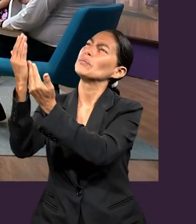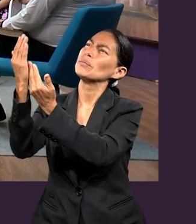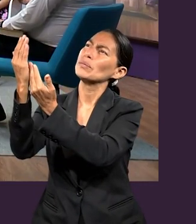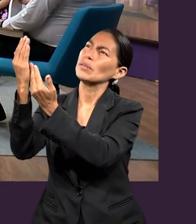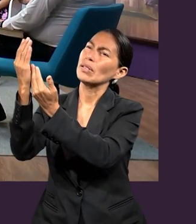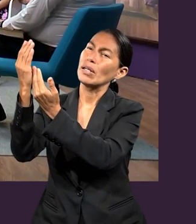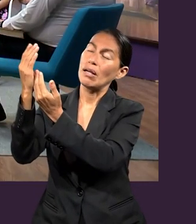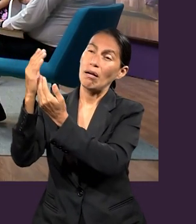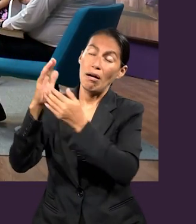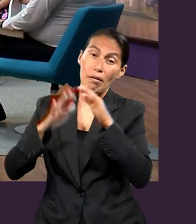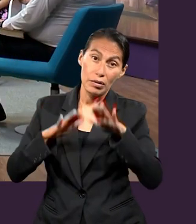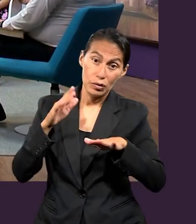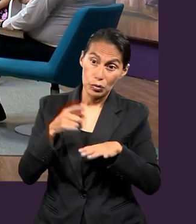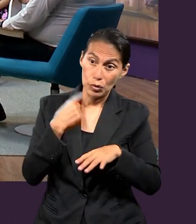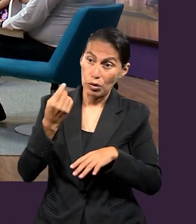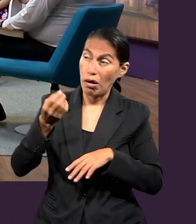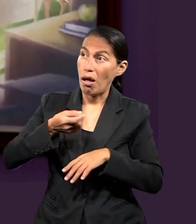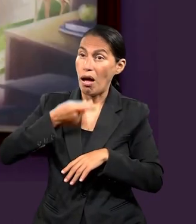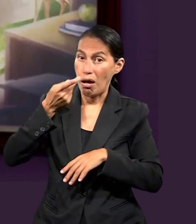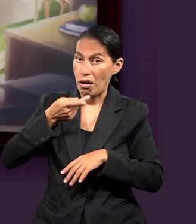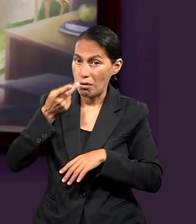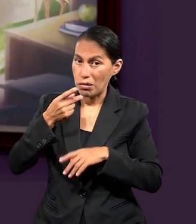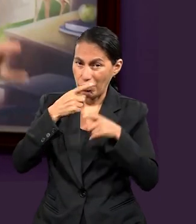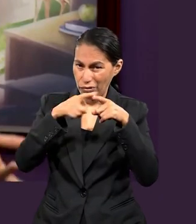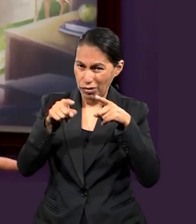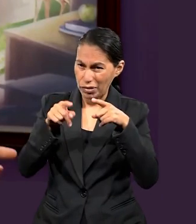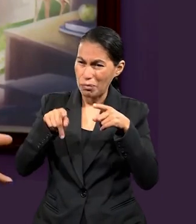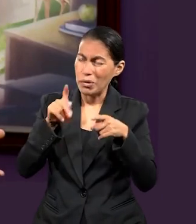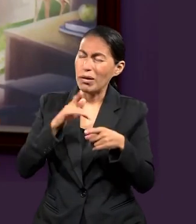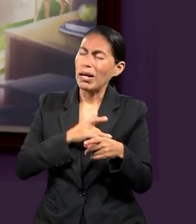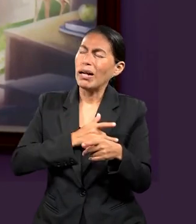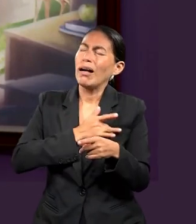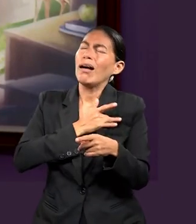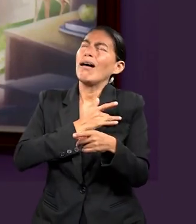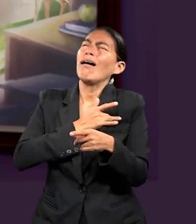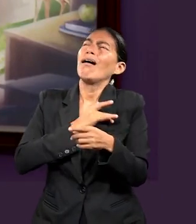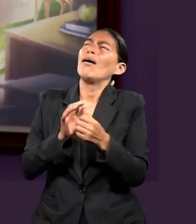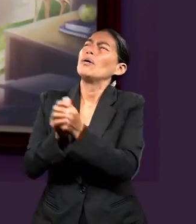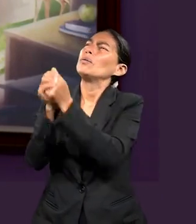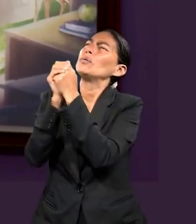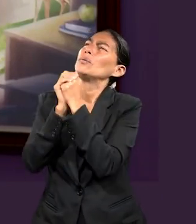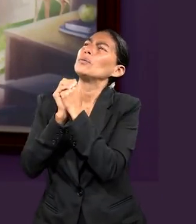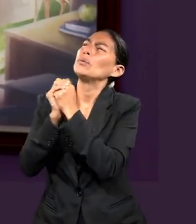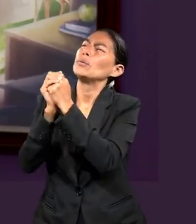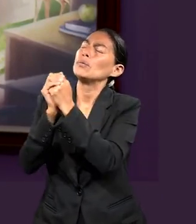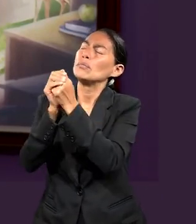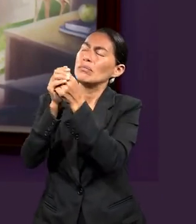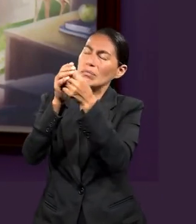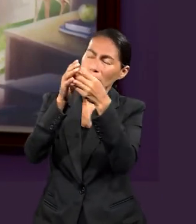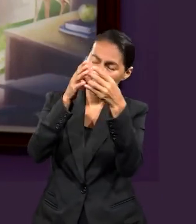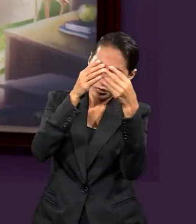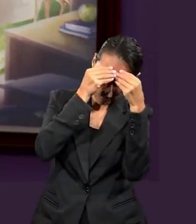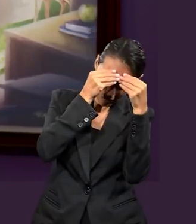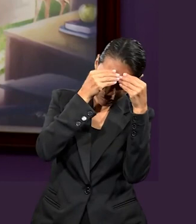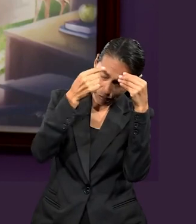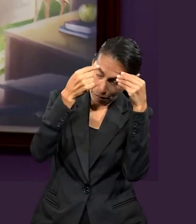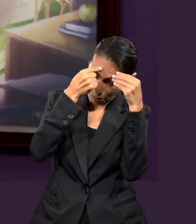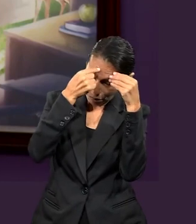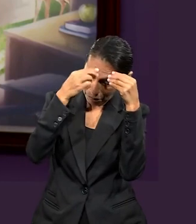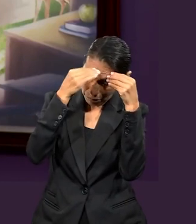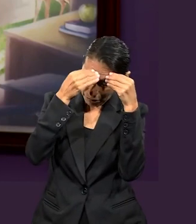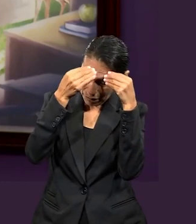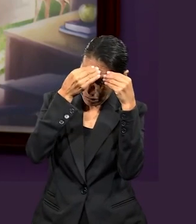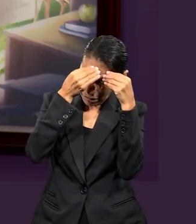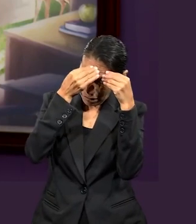que muchas veces a través de las palabras. Como que en ese momento mi corazón ciega un poco como la mente